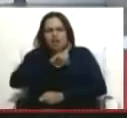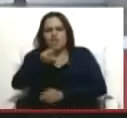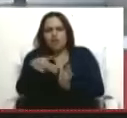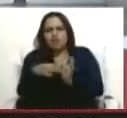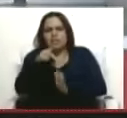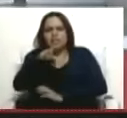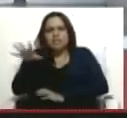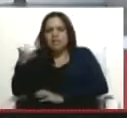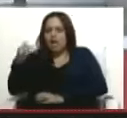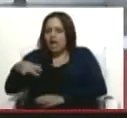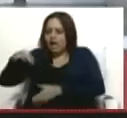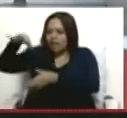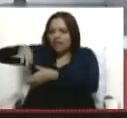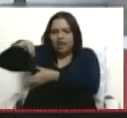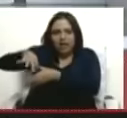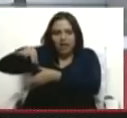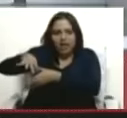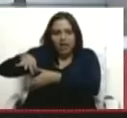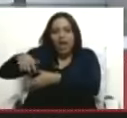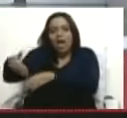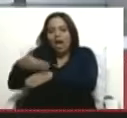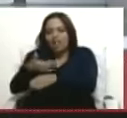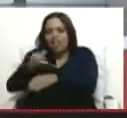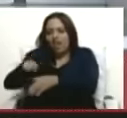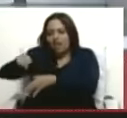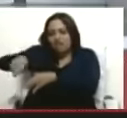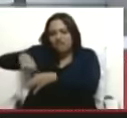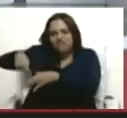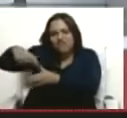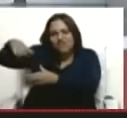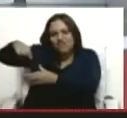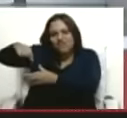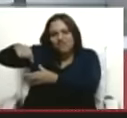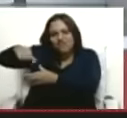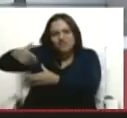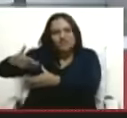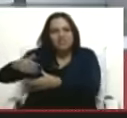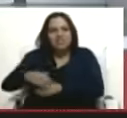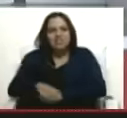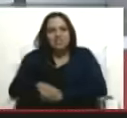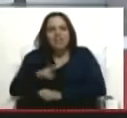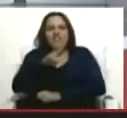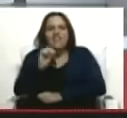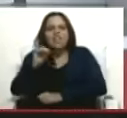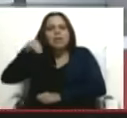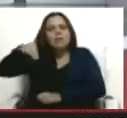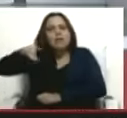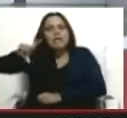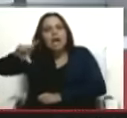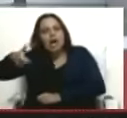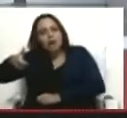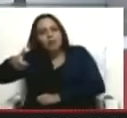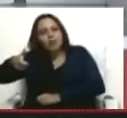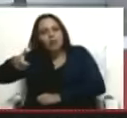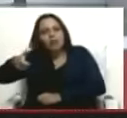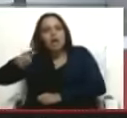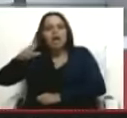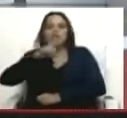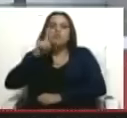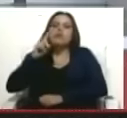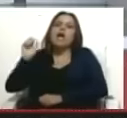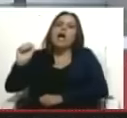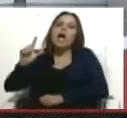da de tomar un té que previamente estaba contaminado con 20 miligramos de Alpran,